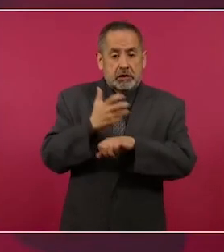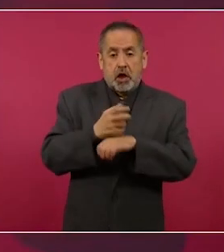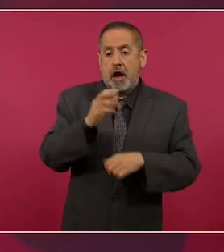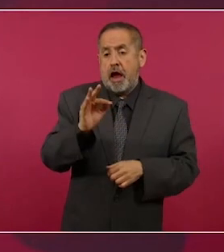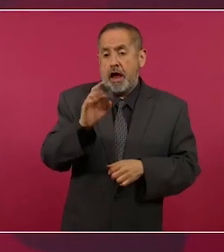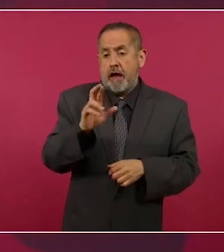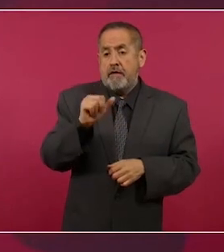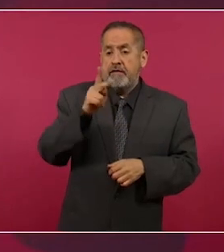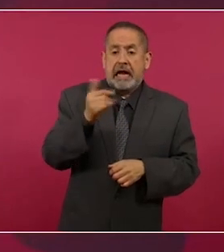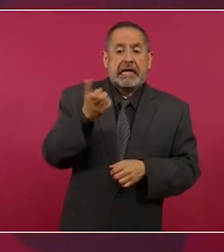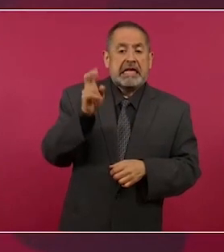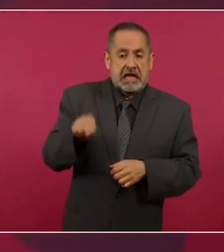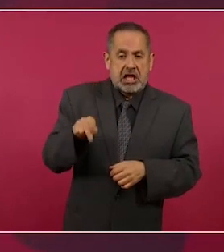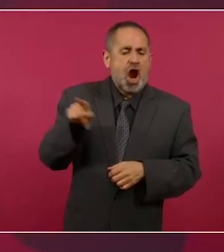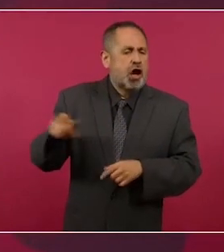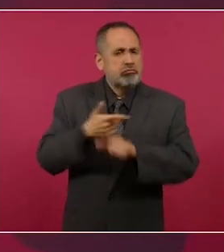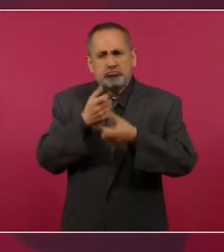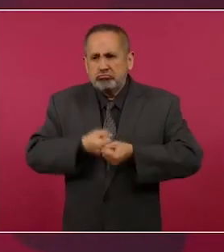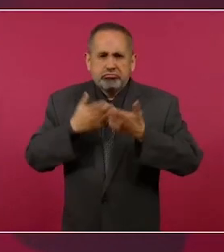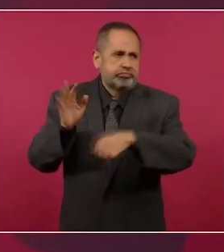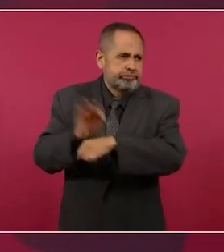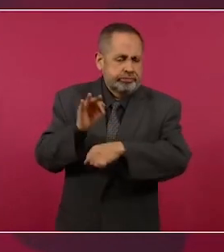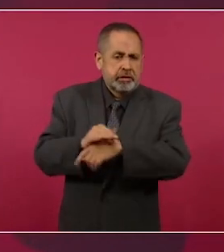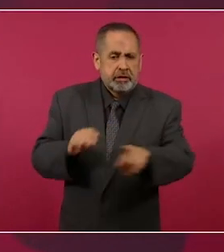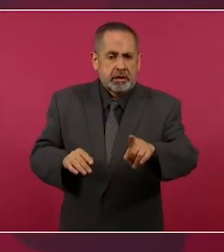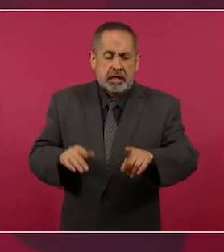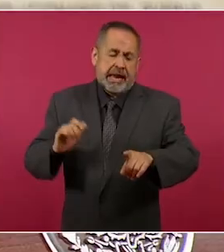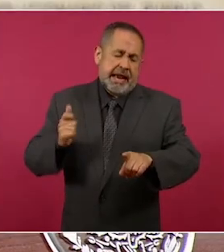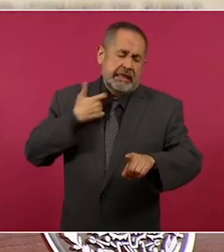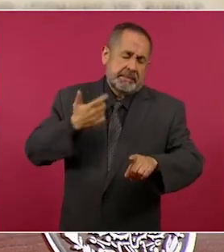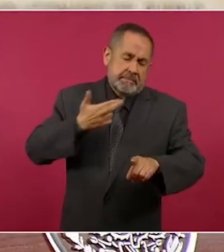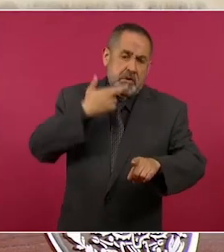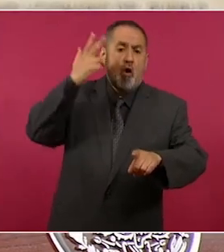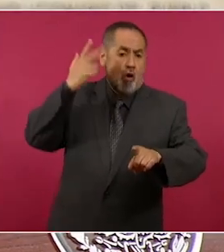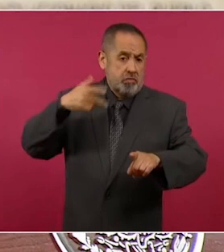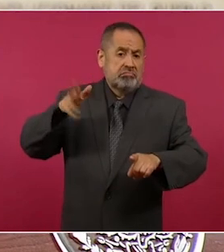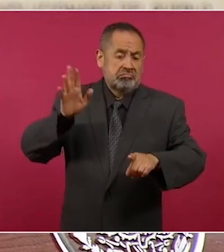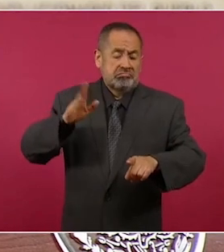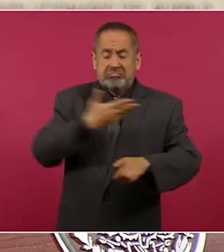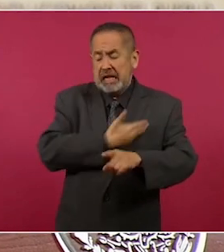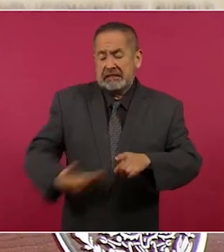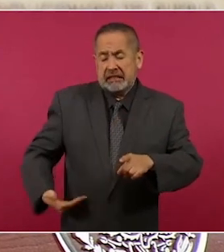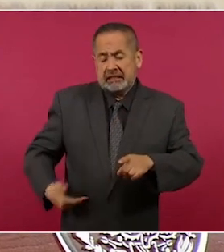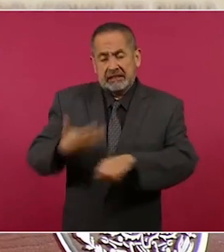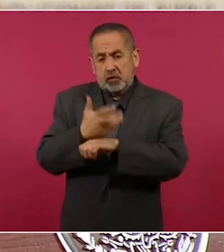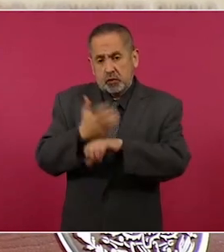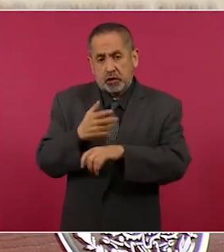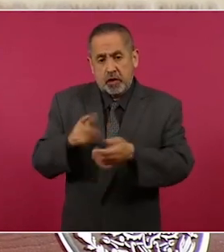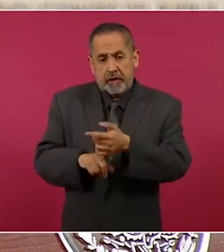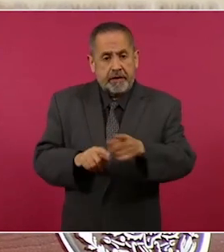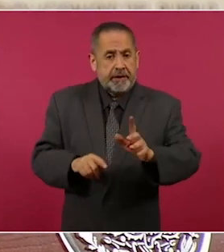ese titán de las libertades, uno de los mejores presidentes que ha habido en Estados Unidos,